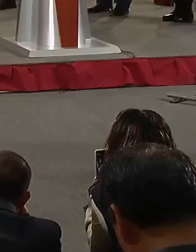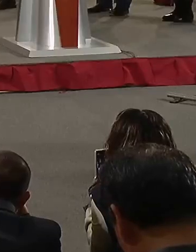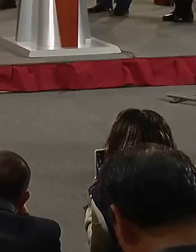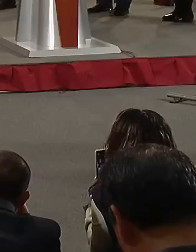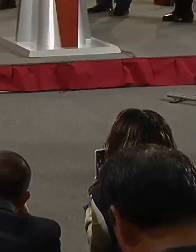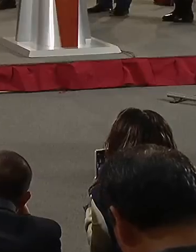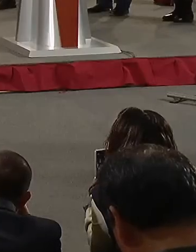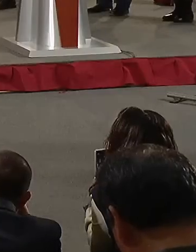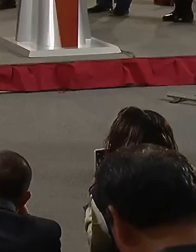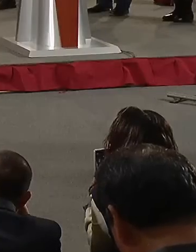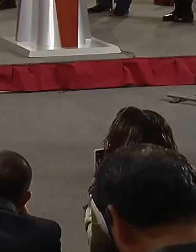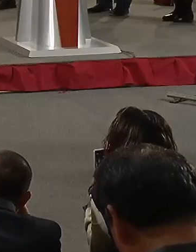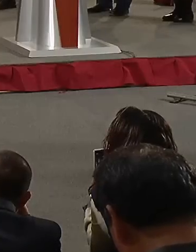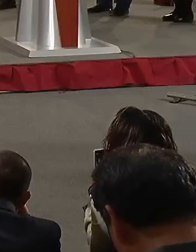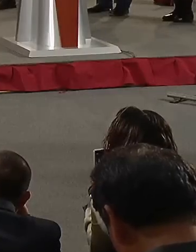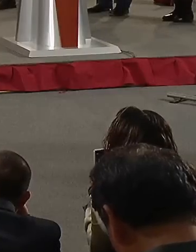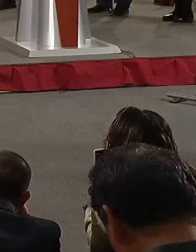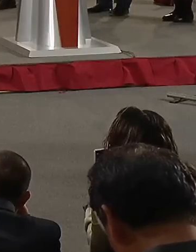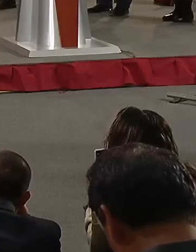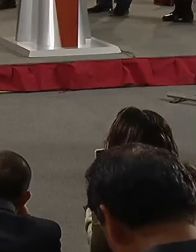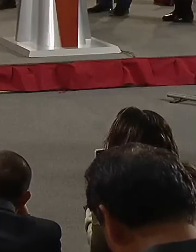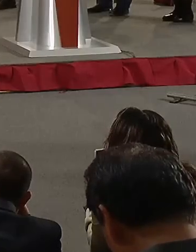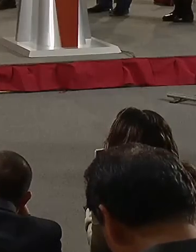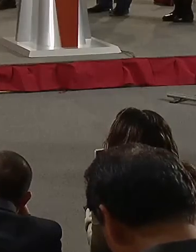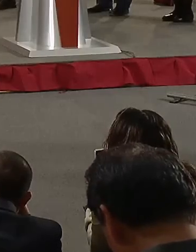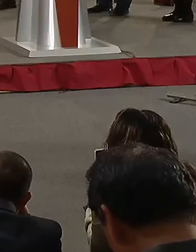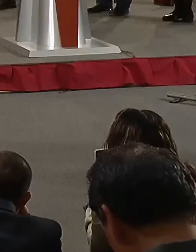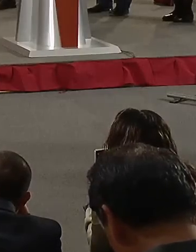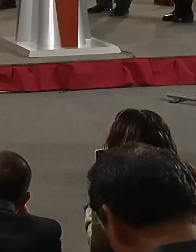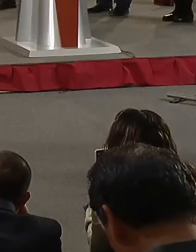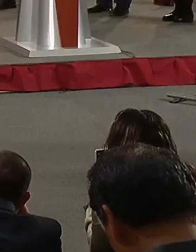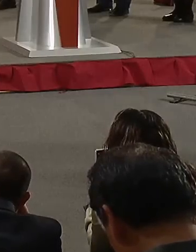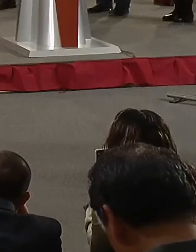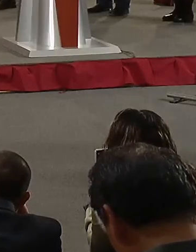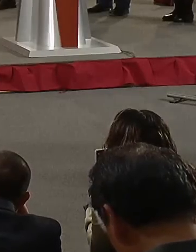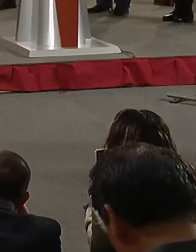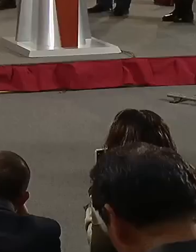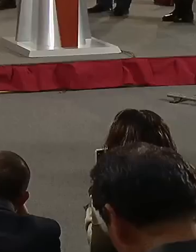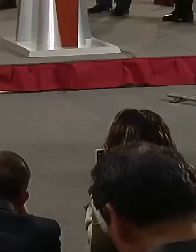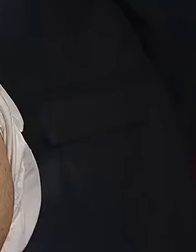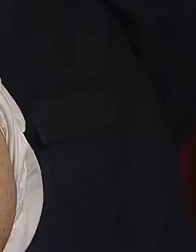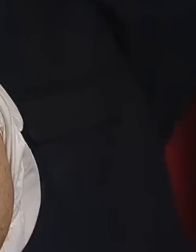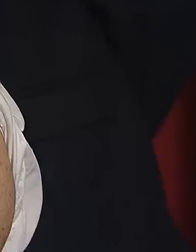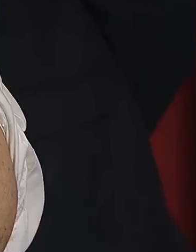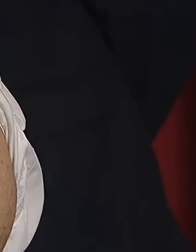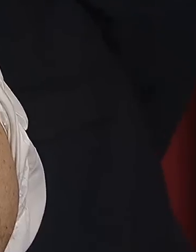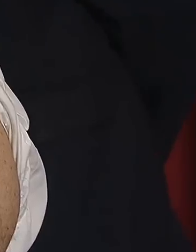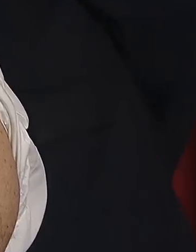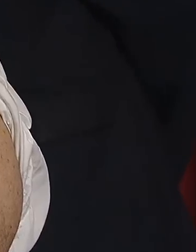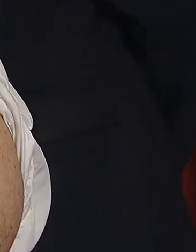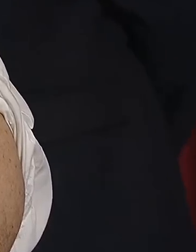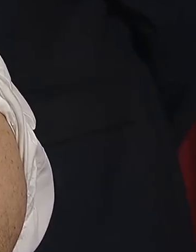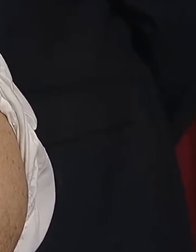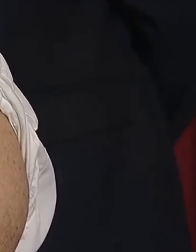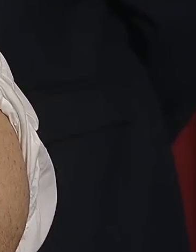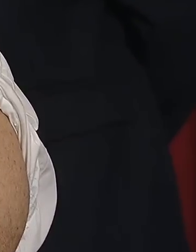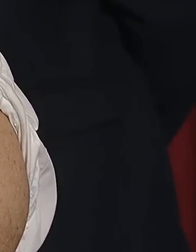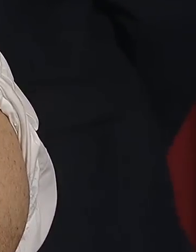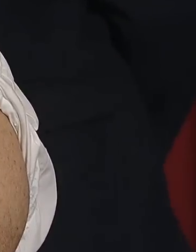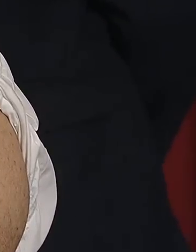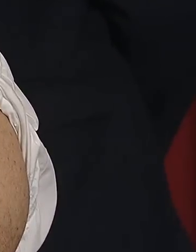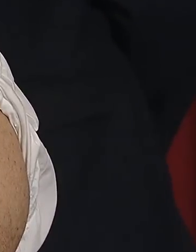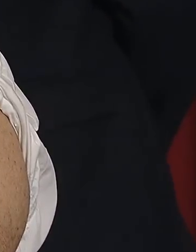invierno. Pero para eso es esta vacuna, las dos ayudan con este propósito.